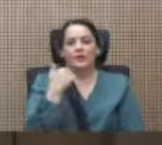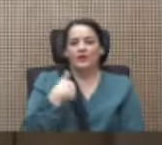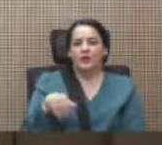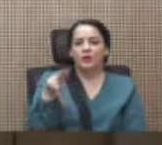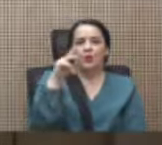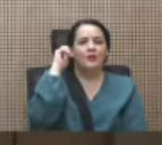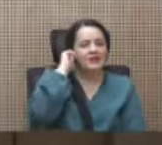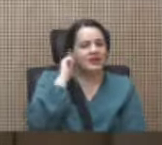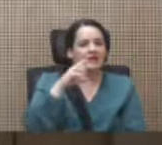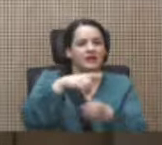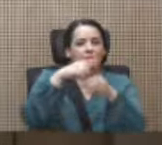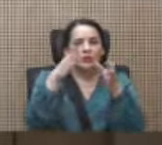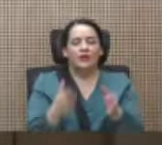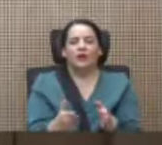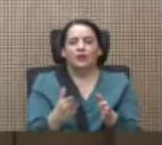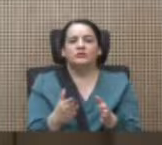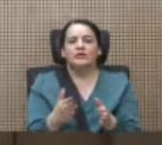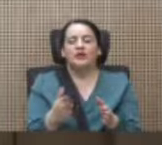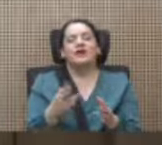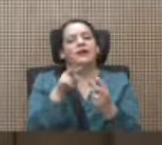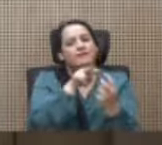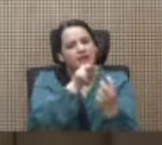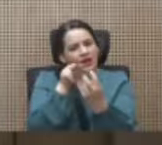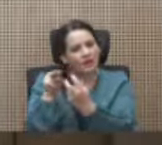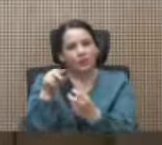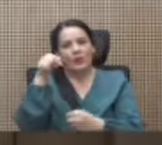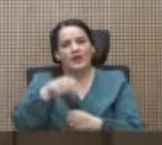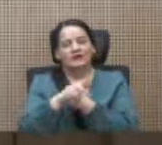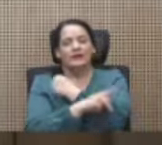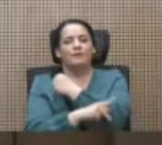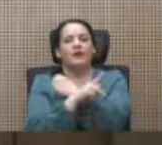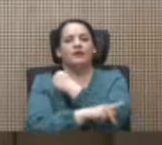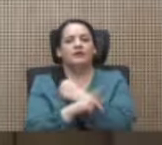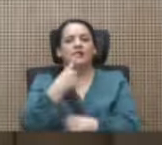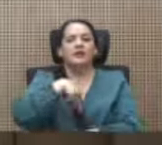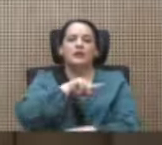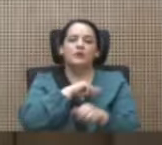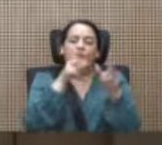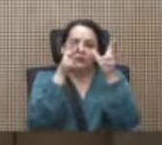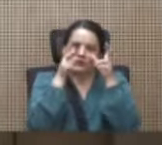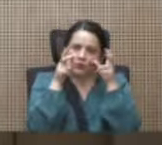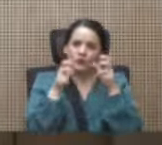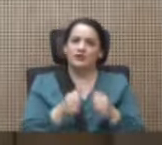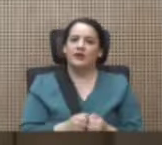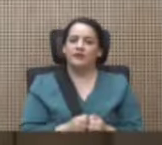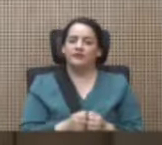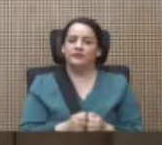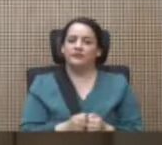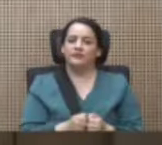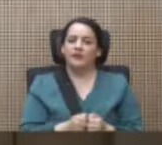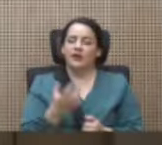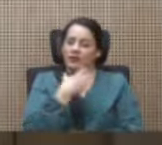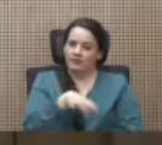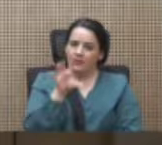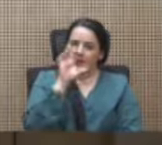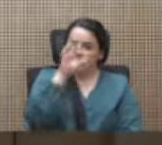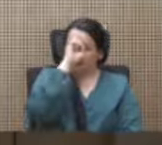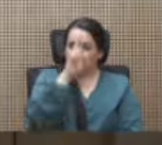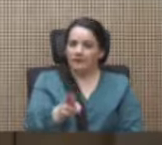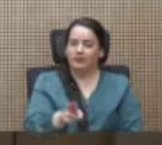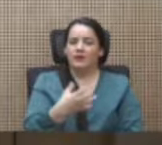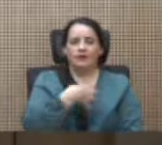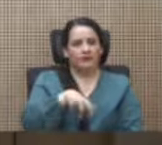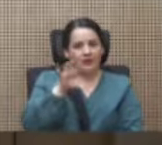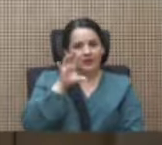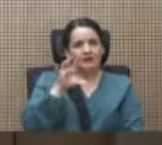diputados, pero sobre todo mirando a los ojos a este país que nos escucha y que se merece respeto y que